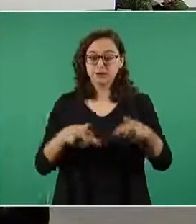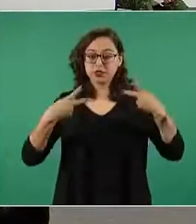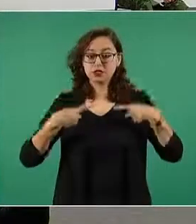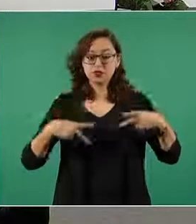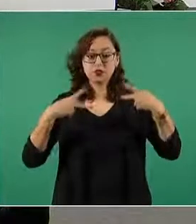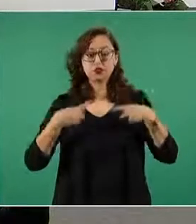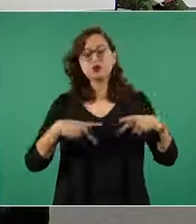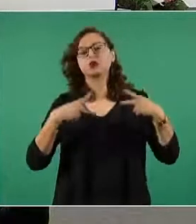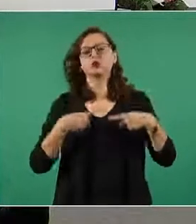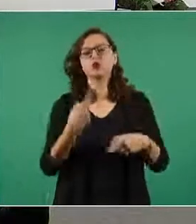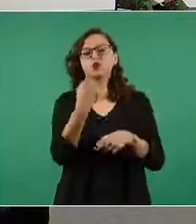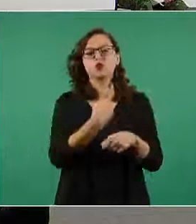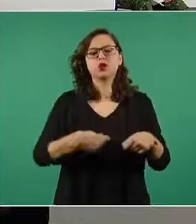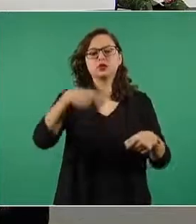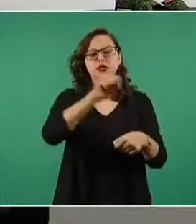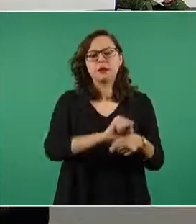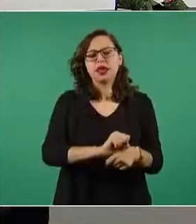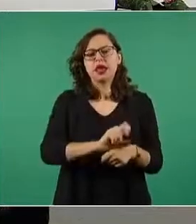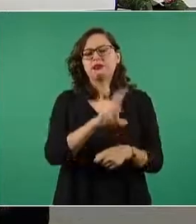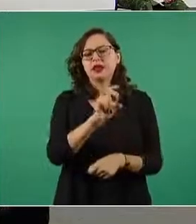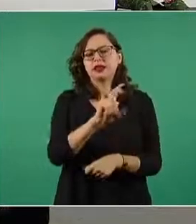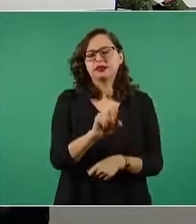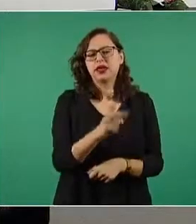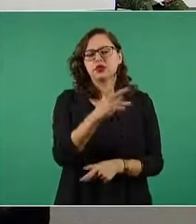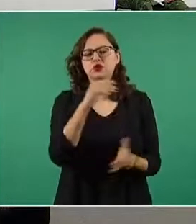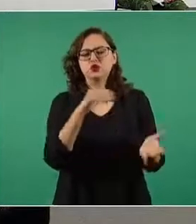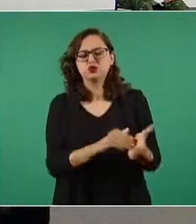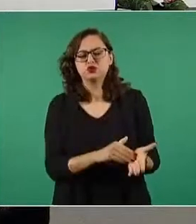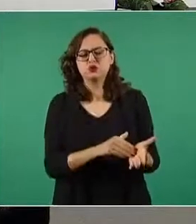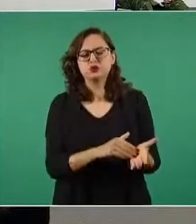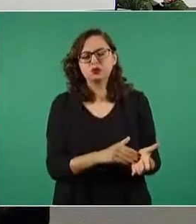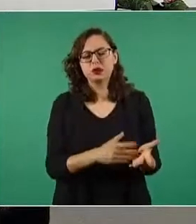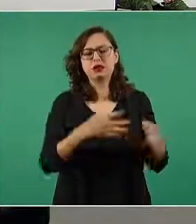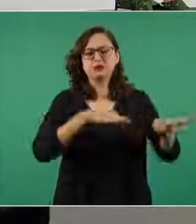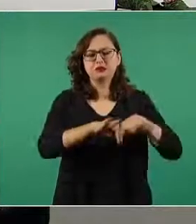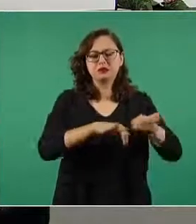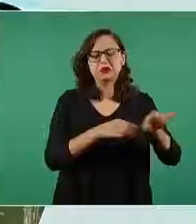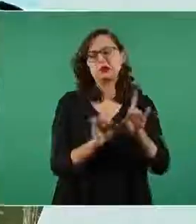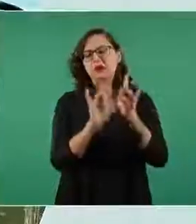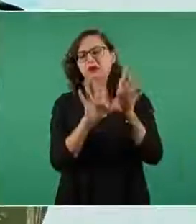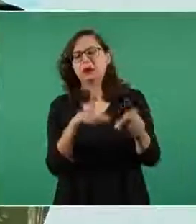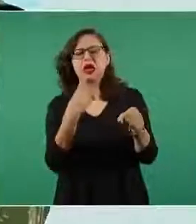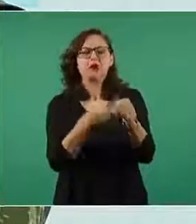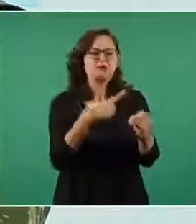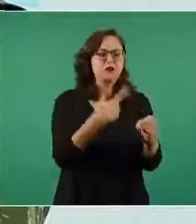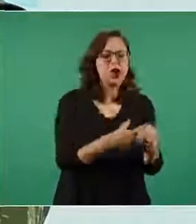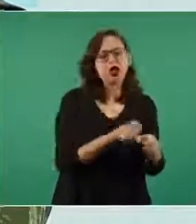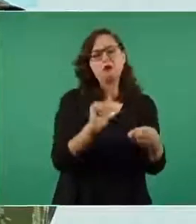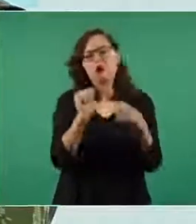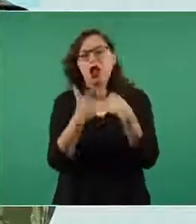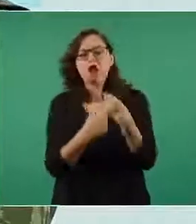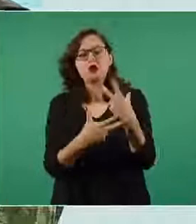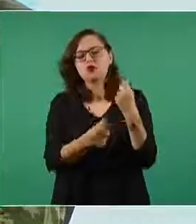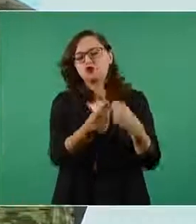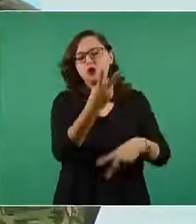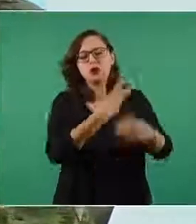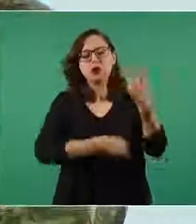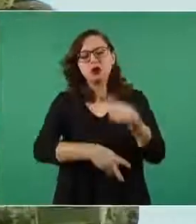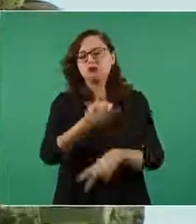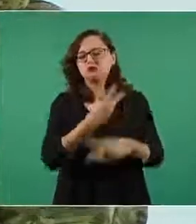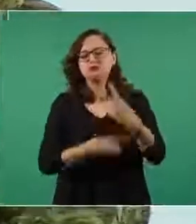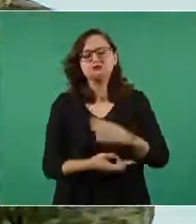es de 30 casi 32 mil trabajadores y normalmente tenemos 119 incapacidades que van desde enfermedades menores hasta